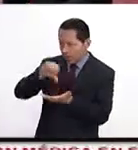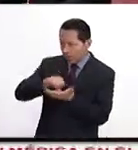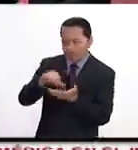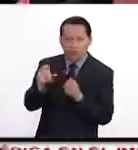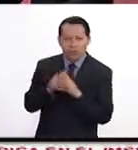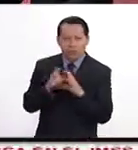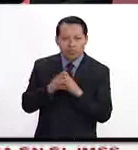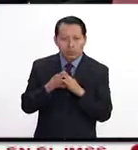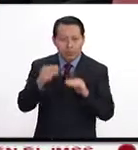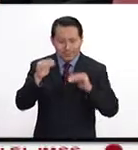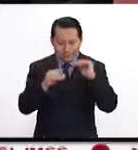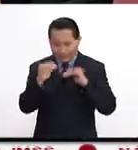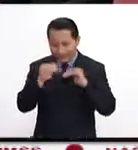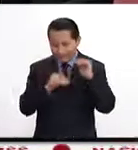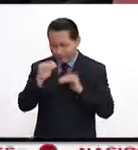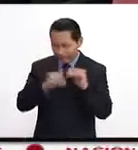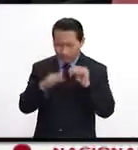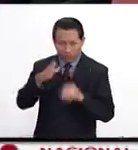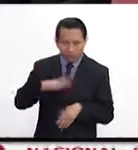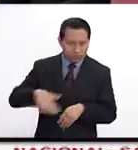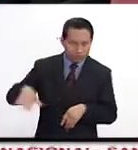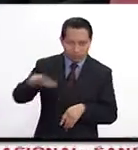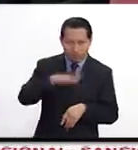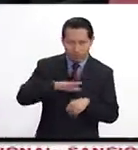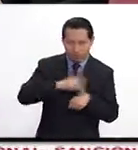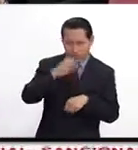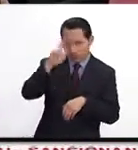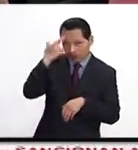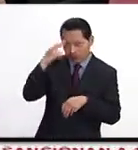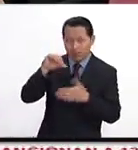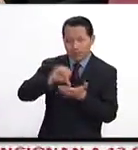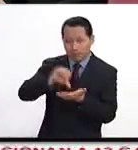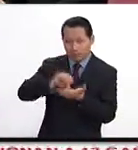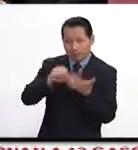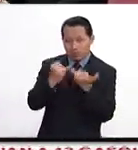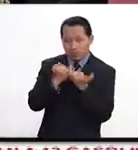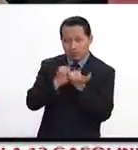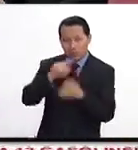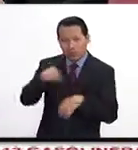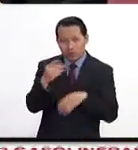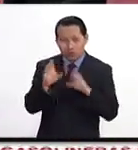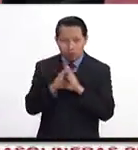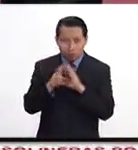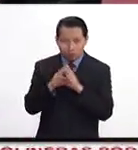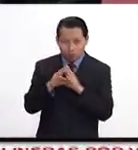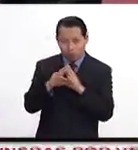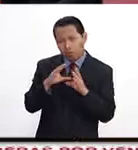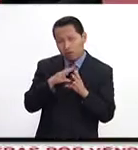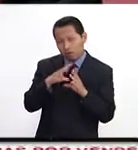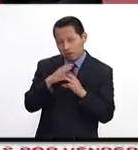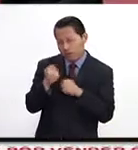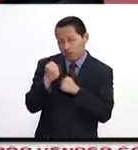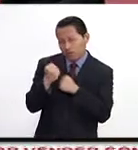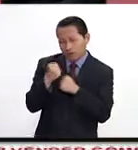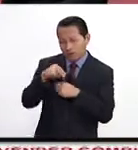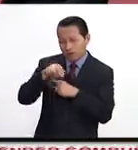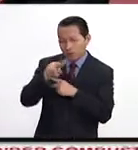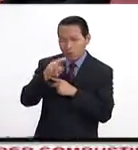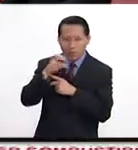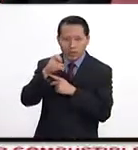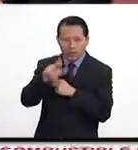un cierto equilibrio en el Medio Oriente, porque hay que recordar que también Irán pues es considerada una potencia nuclear, ¿no? Sí, claro,